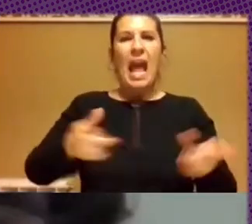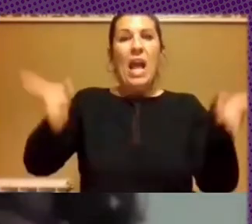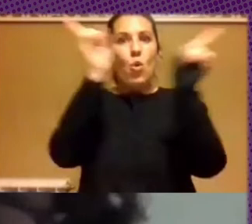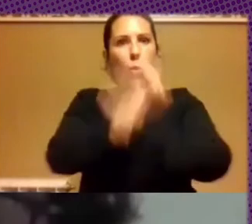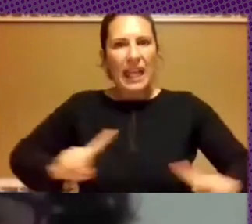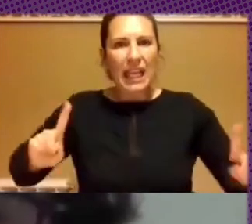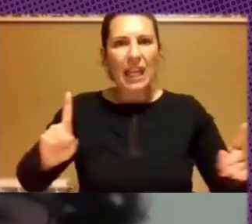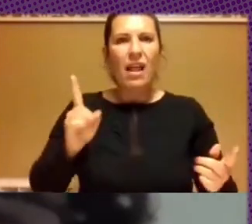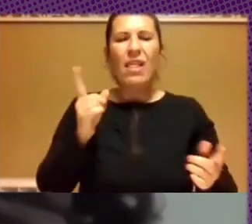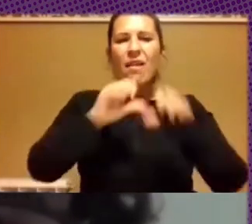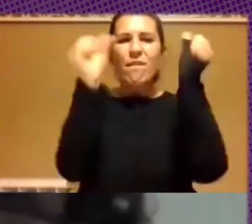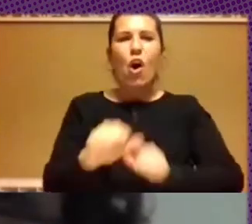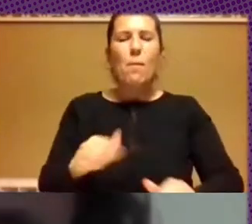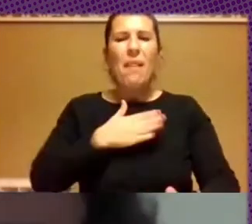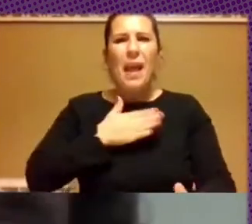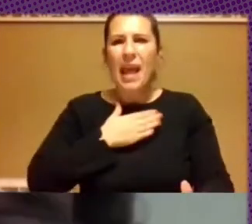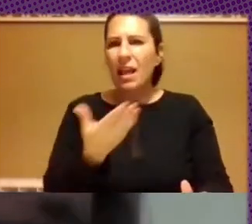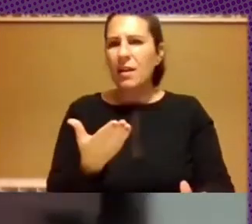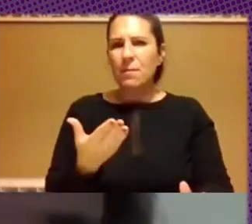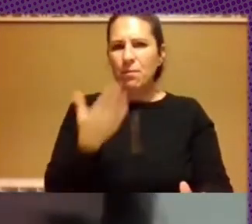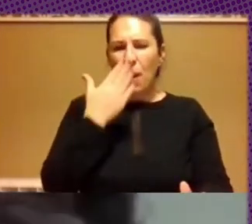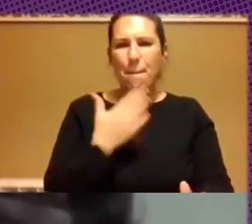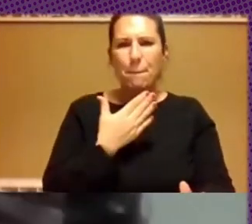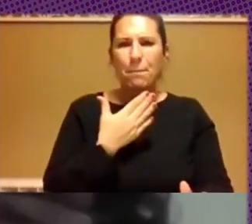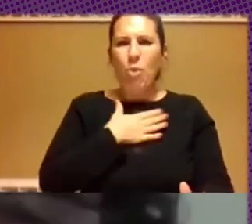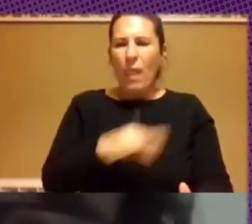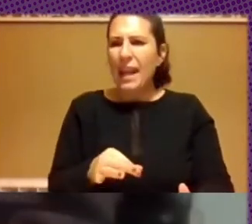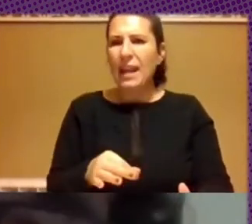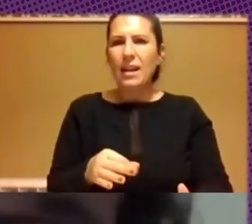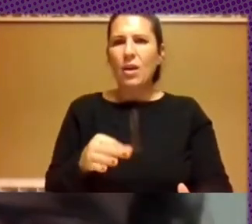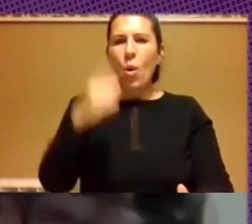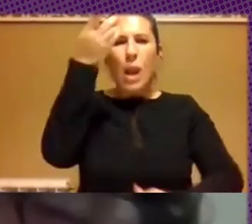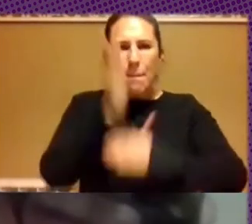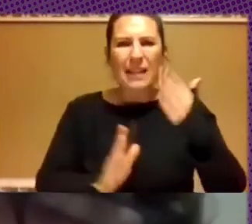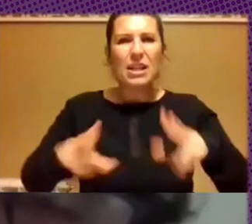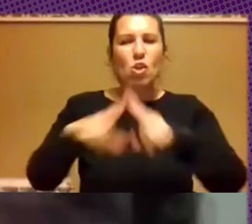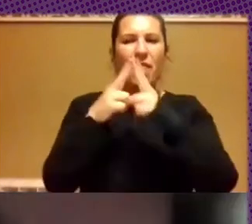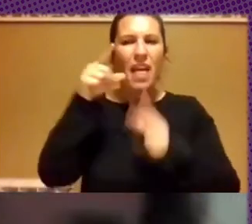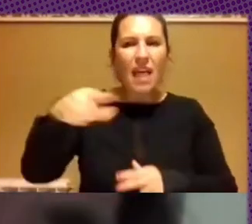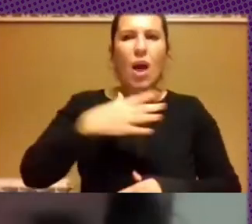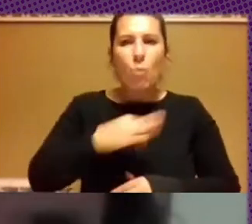una forma de poder dejar que una parte de la sociedad pueda tolerar